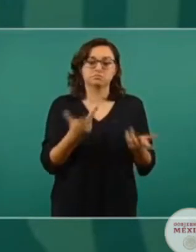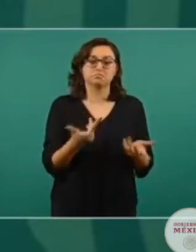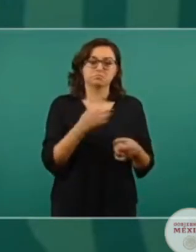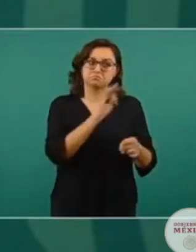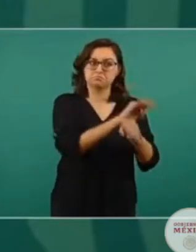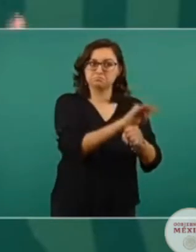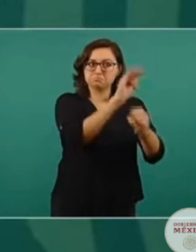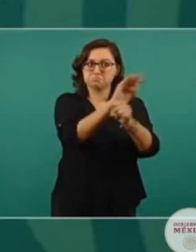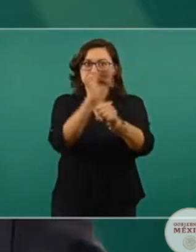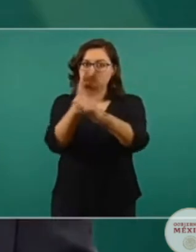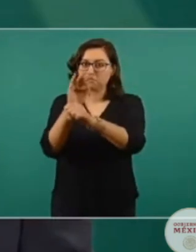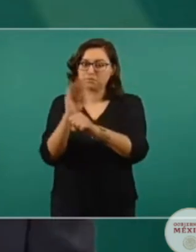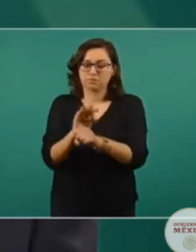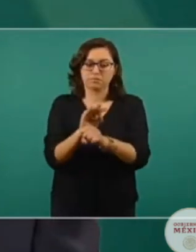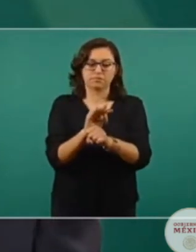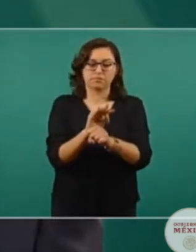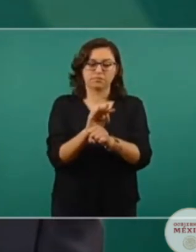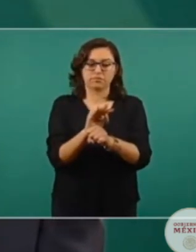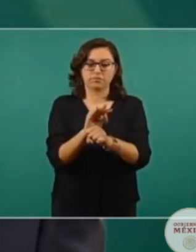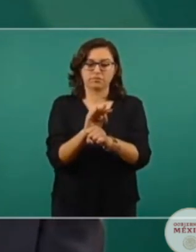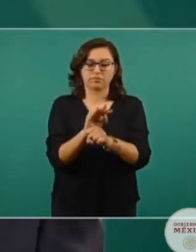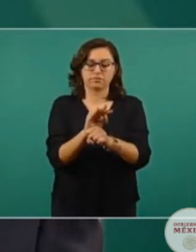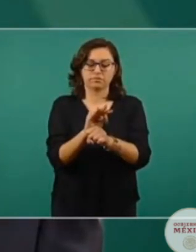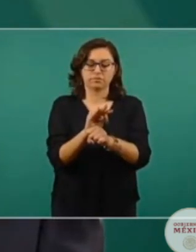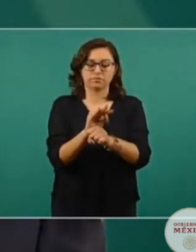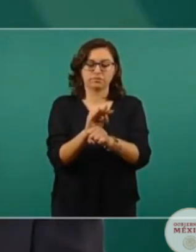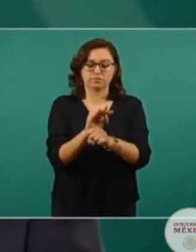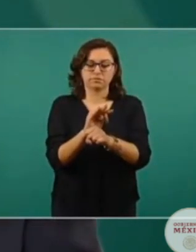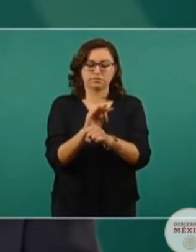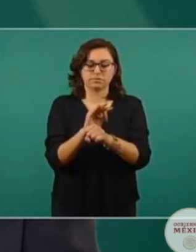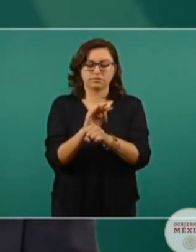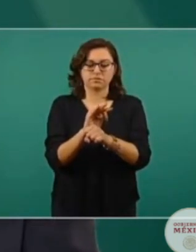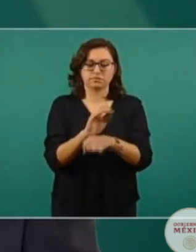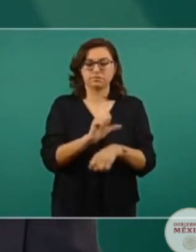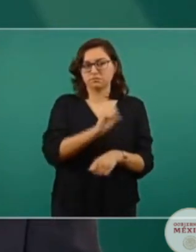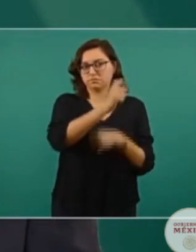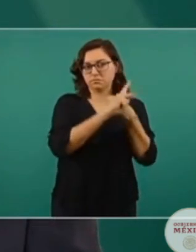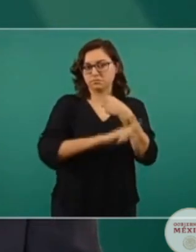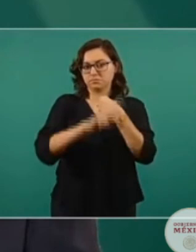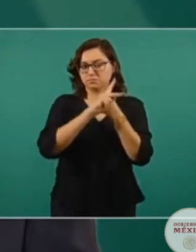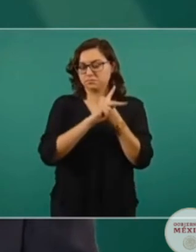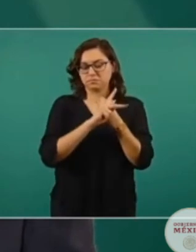los inversionistas extranjeros.